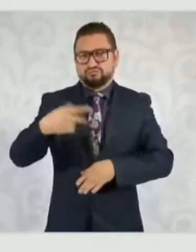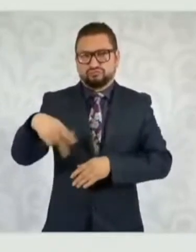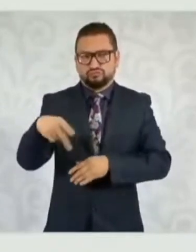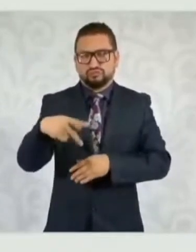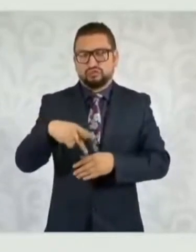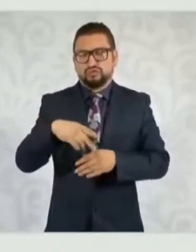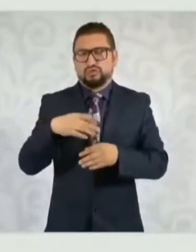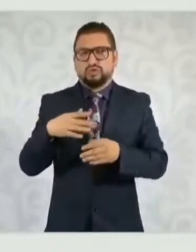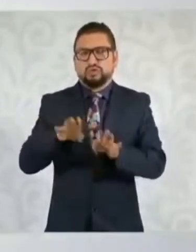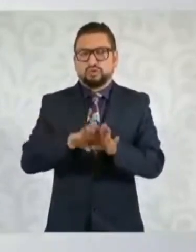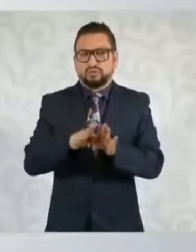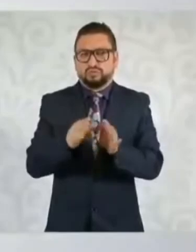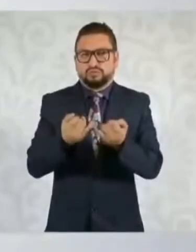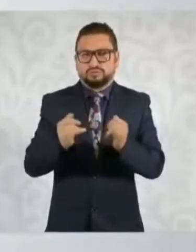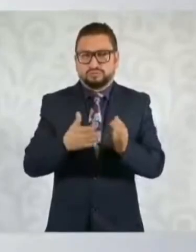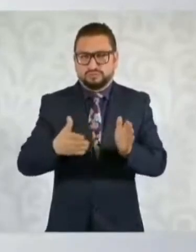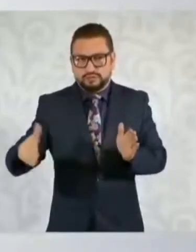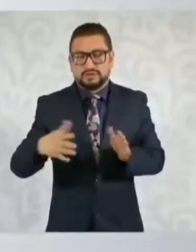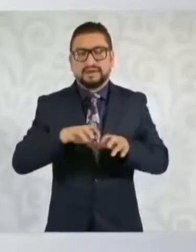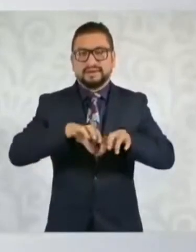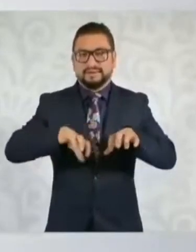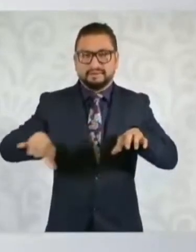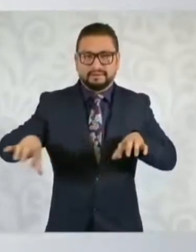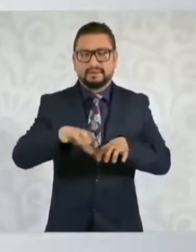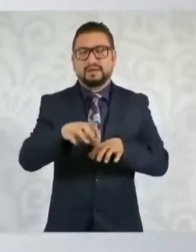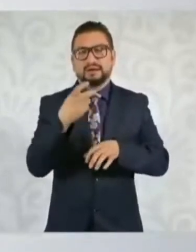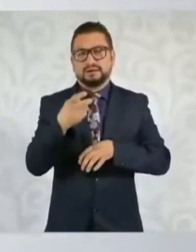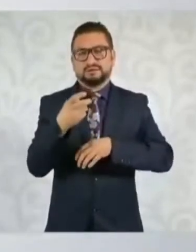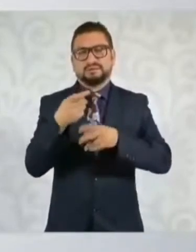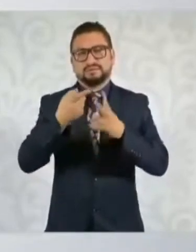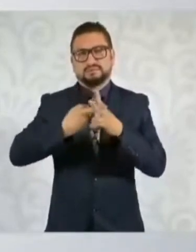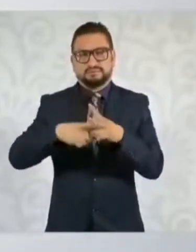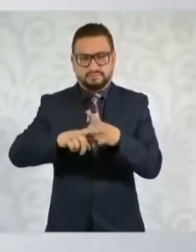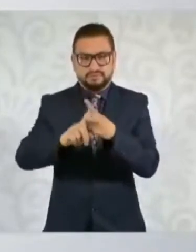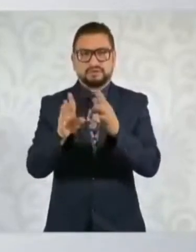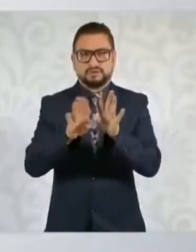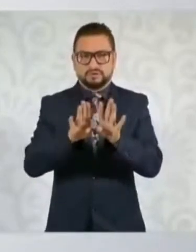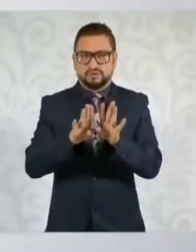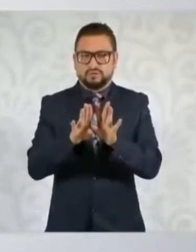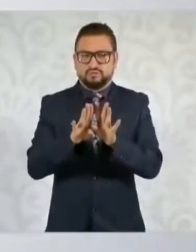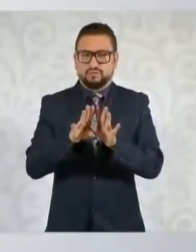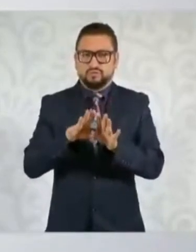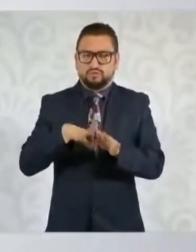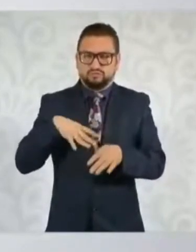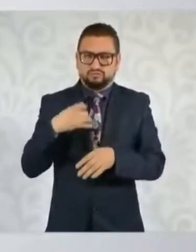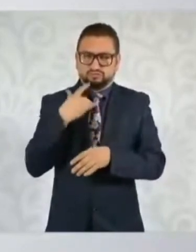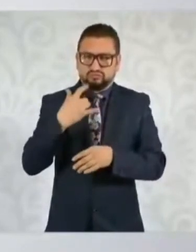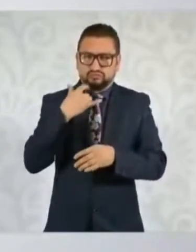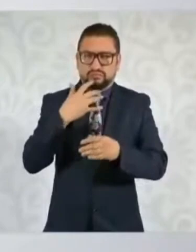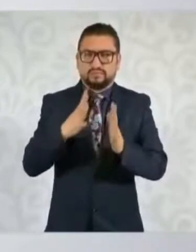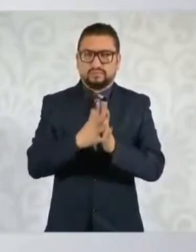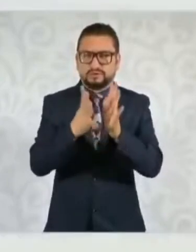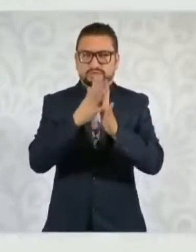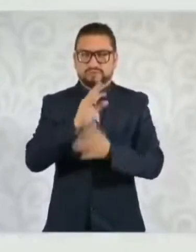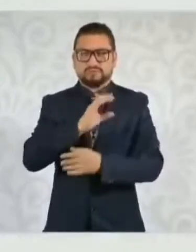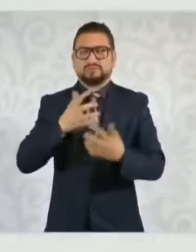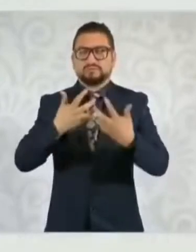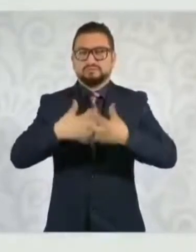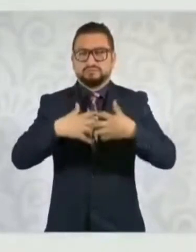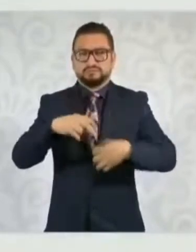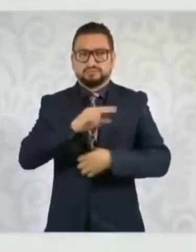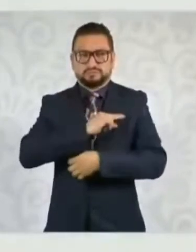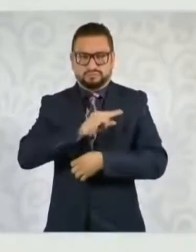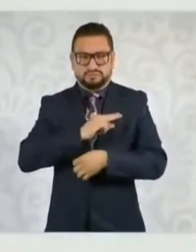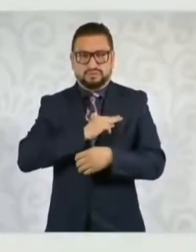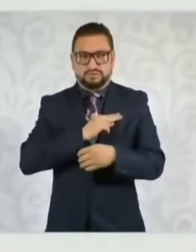descentralizados y desde aquí empieza la intensificación de la participación de la iniciativa privada. Desde